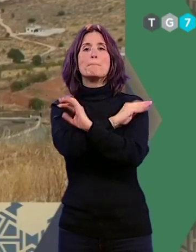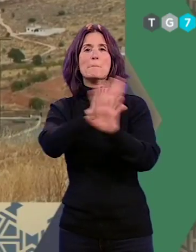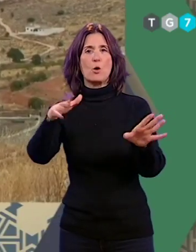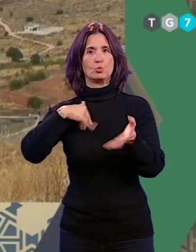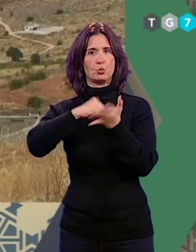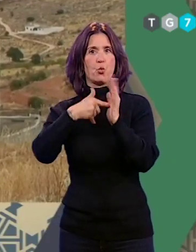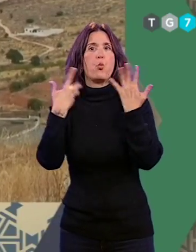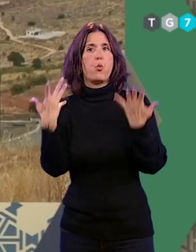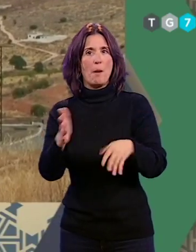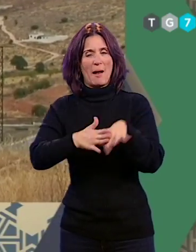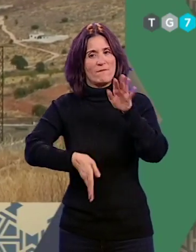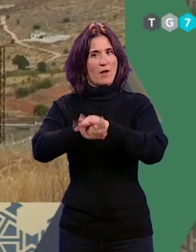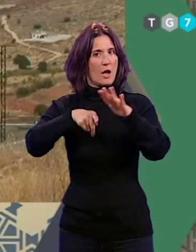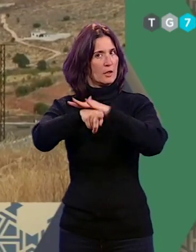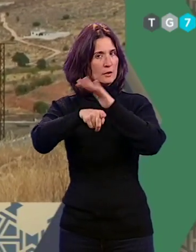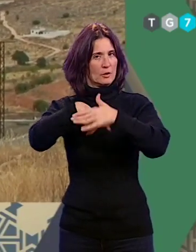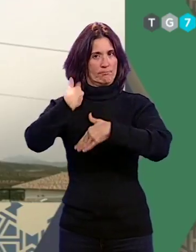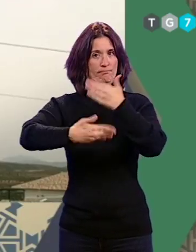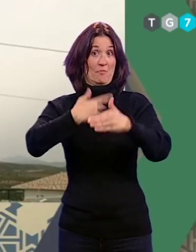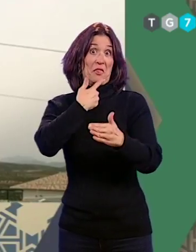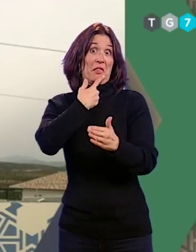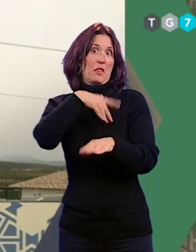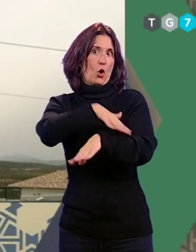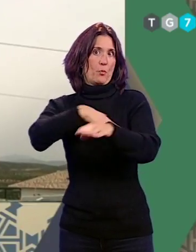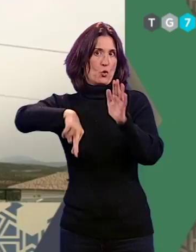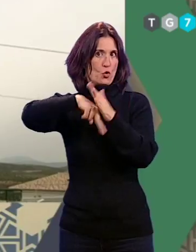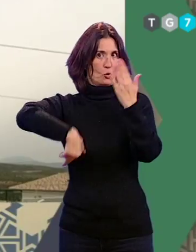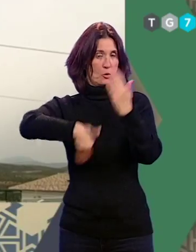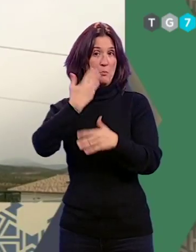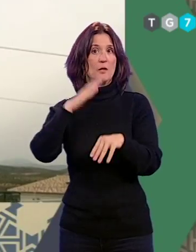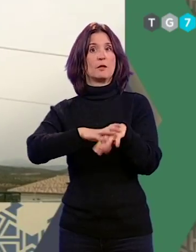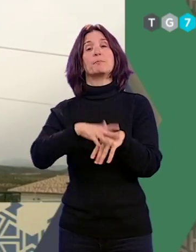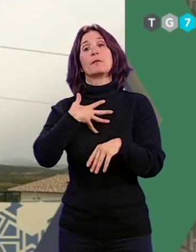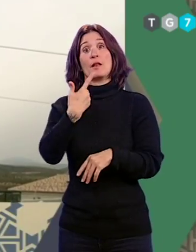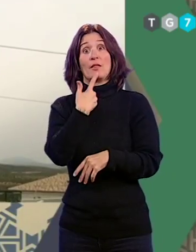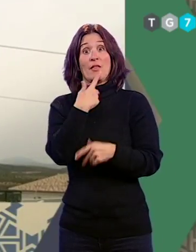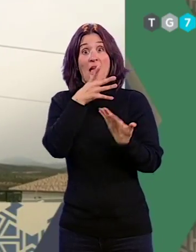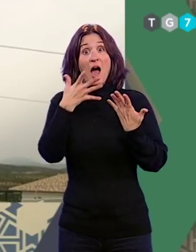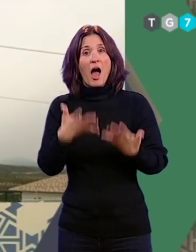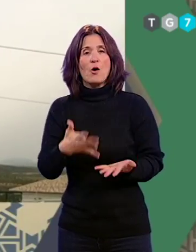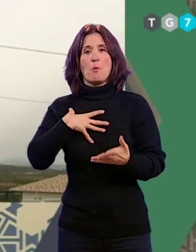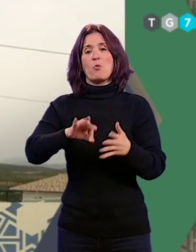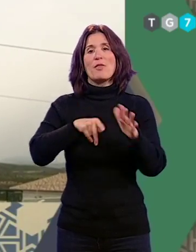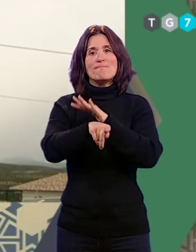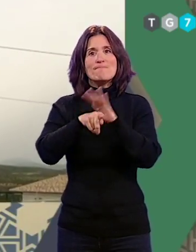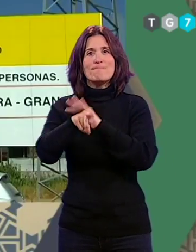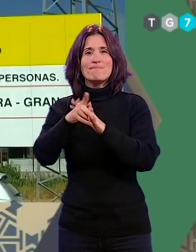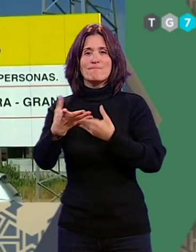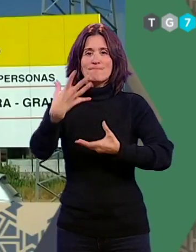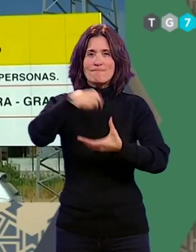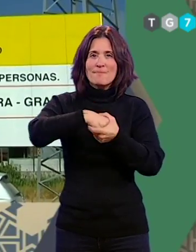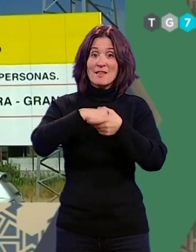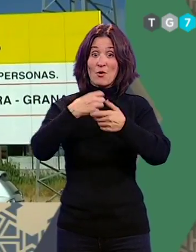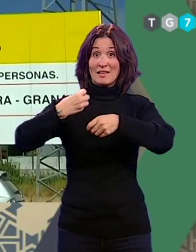para esa actuación, asegura en la nota de prensa el gobierno. Se plantearán, por lo tanto, las posibles actuaciones de integración del